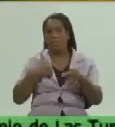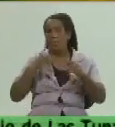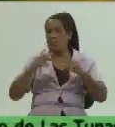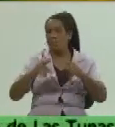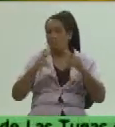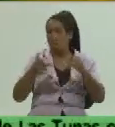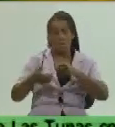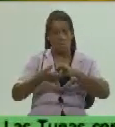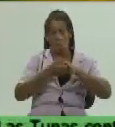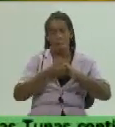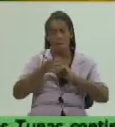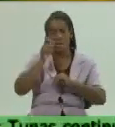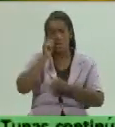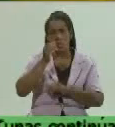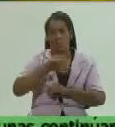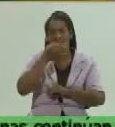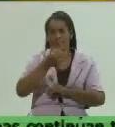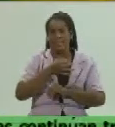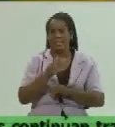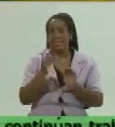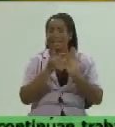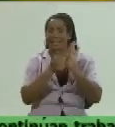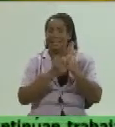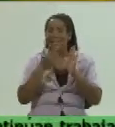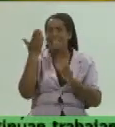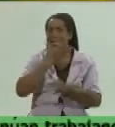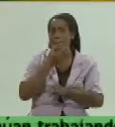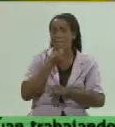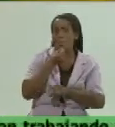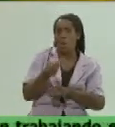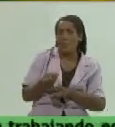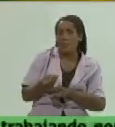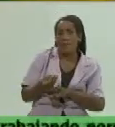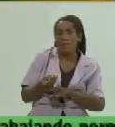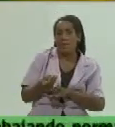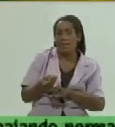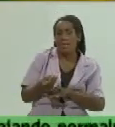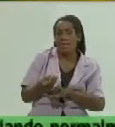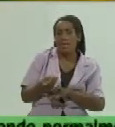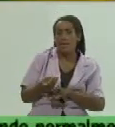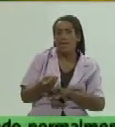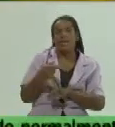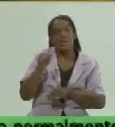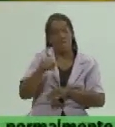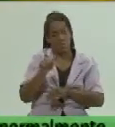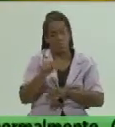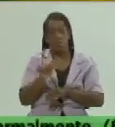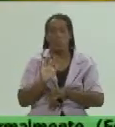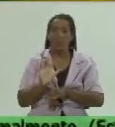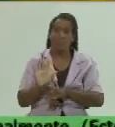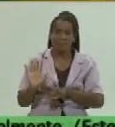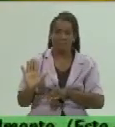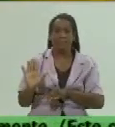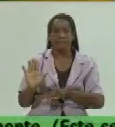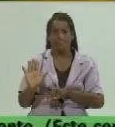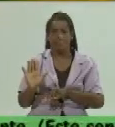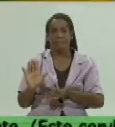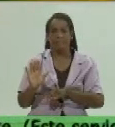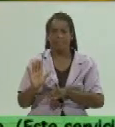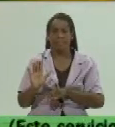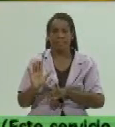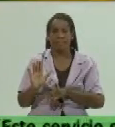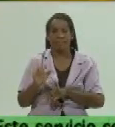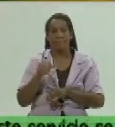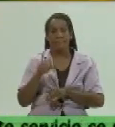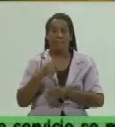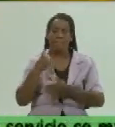compañeros ahí está bien definido quién puede comercializar y yo creo que en eso en eso se han estado